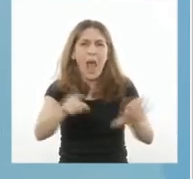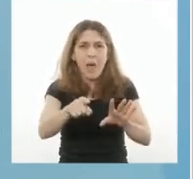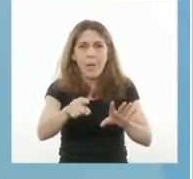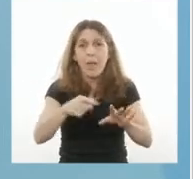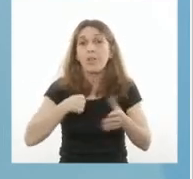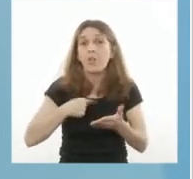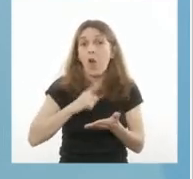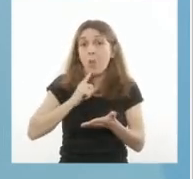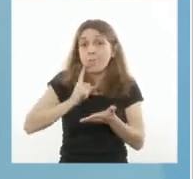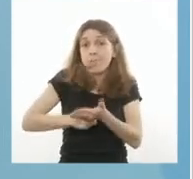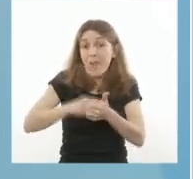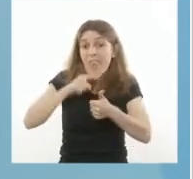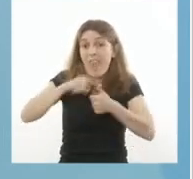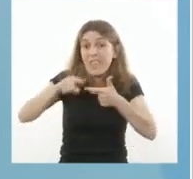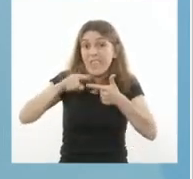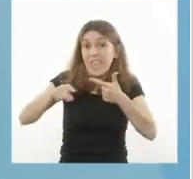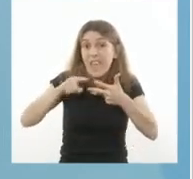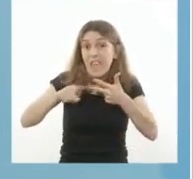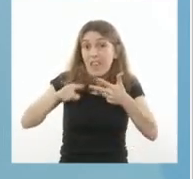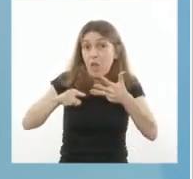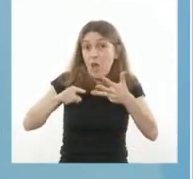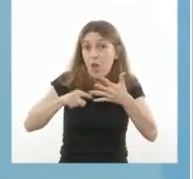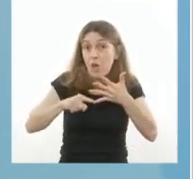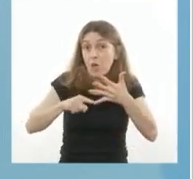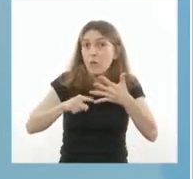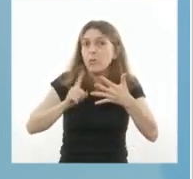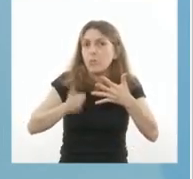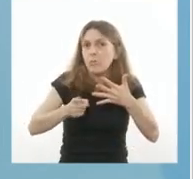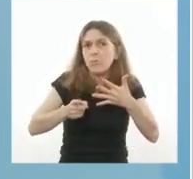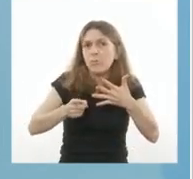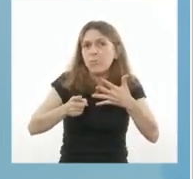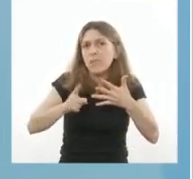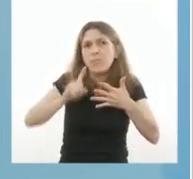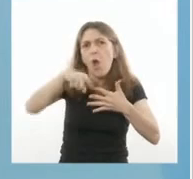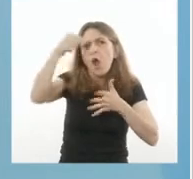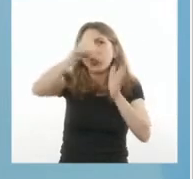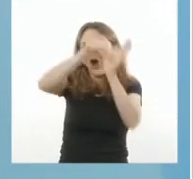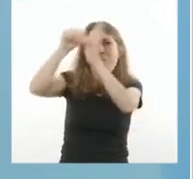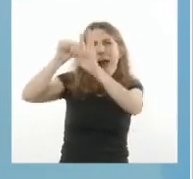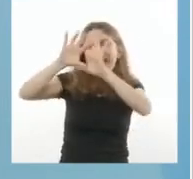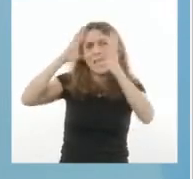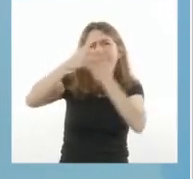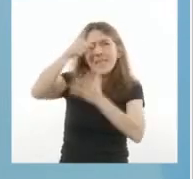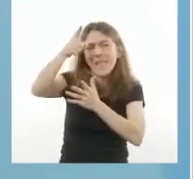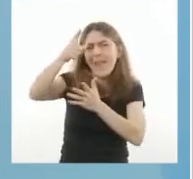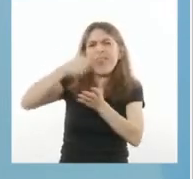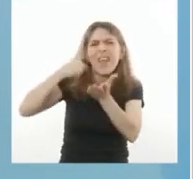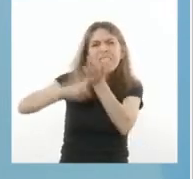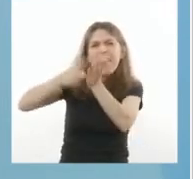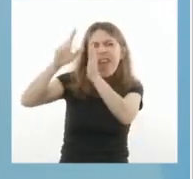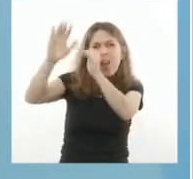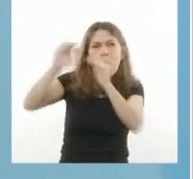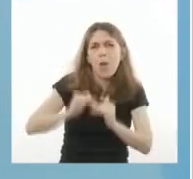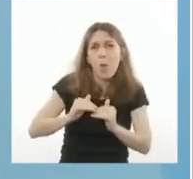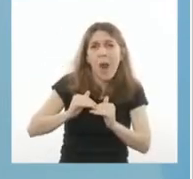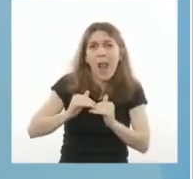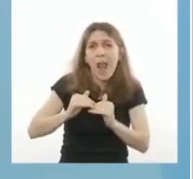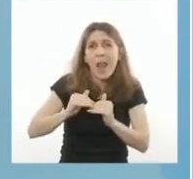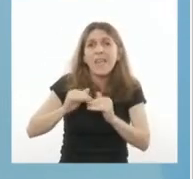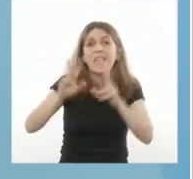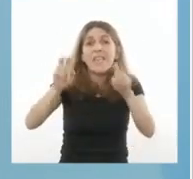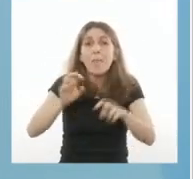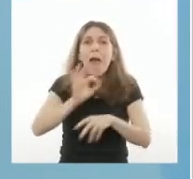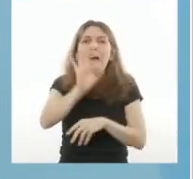adoptamos son las que se han tomado en todo el mundo con el virus. Con el virus es imposible